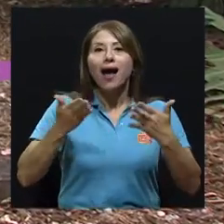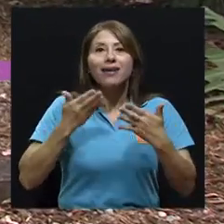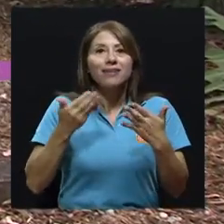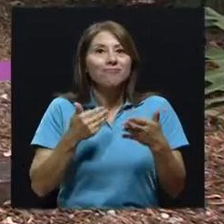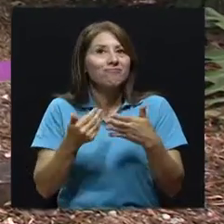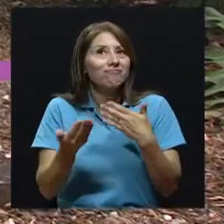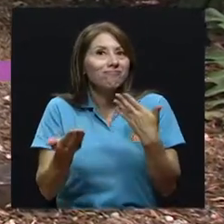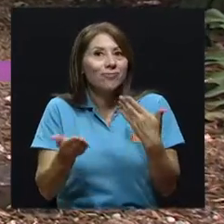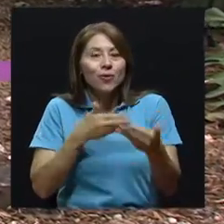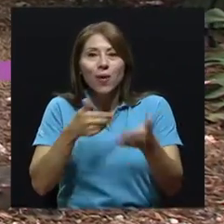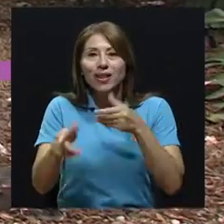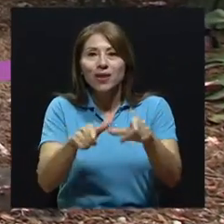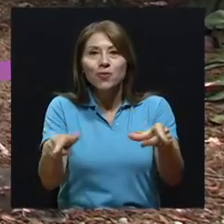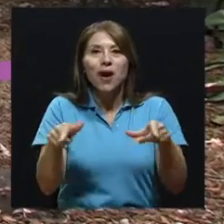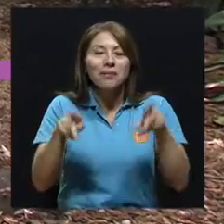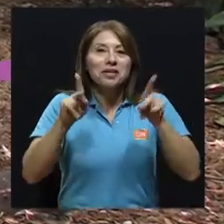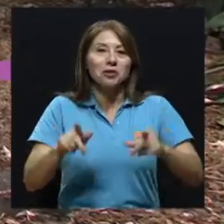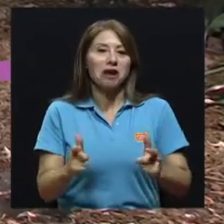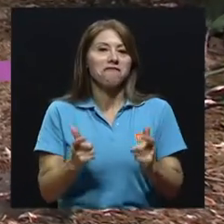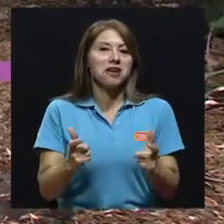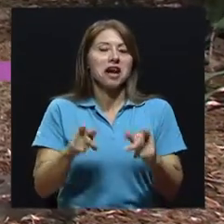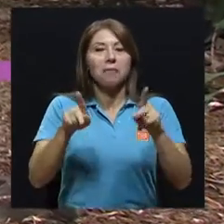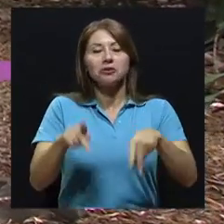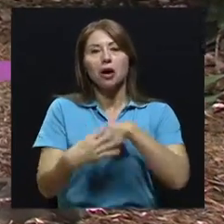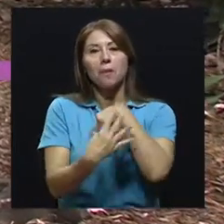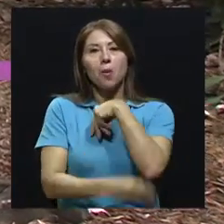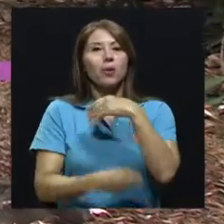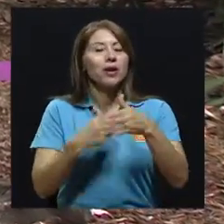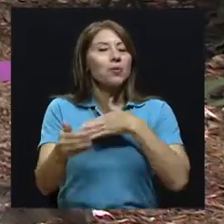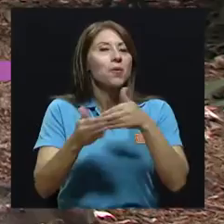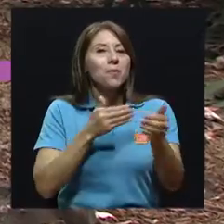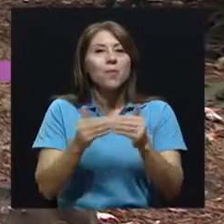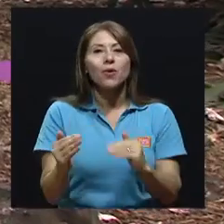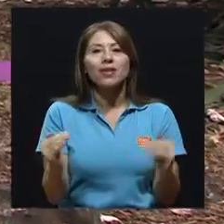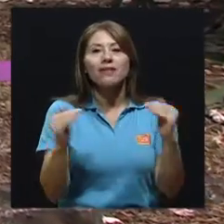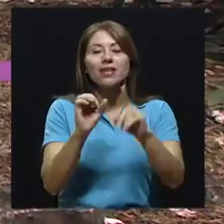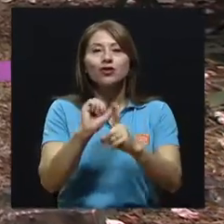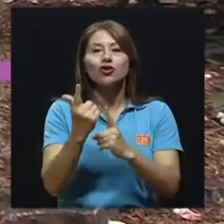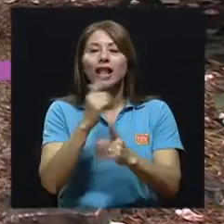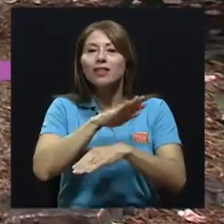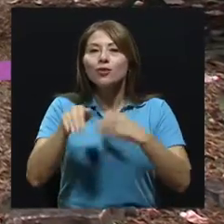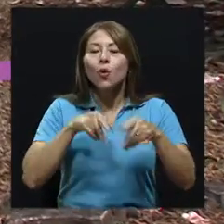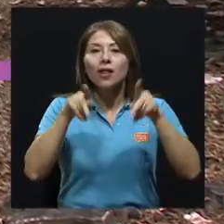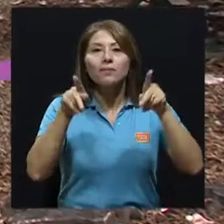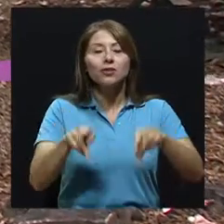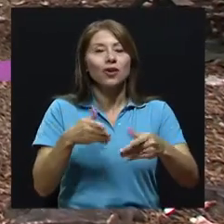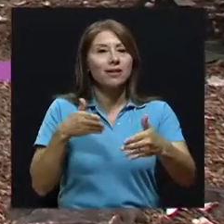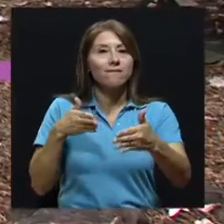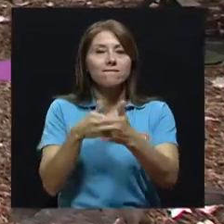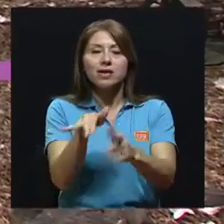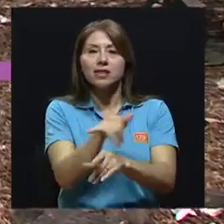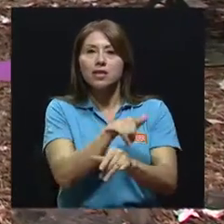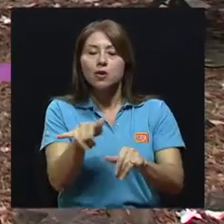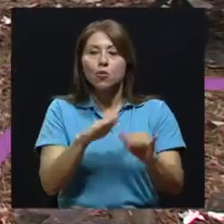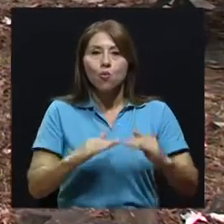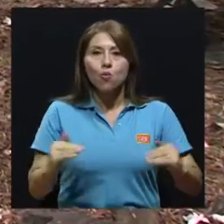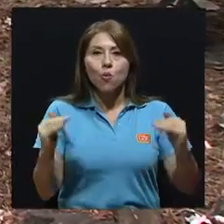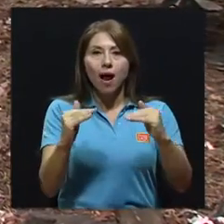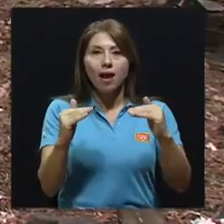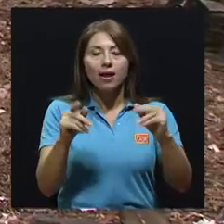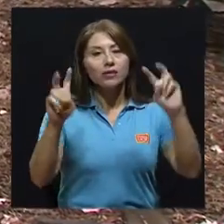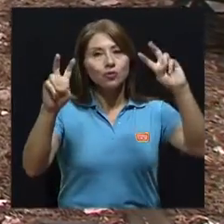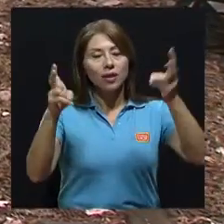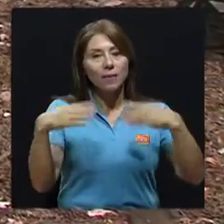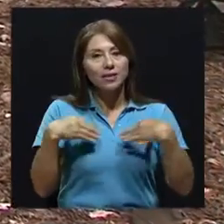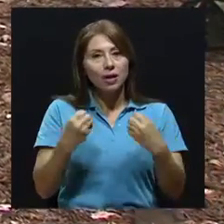va respirar el aire, sean personas ricas, pobres, independientemente del estatus social que usted tenga, todos nos vemos igualmente afectados. Y es un